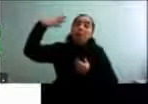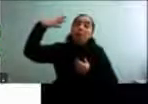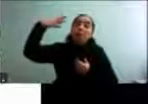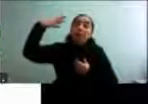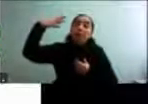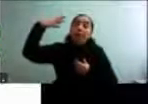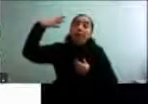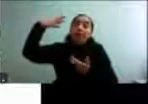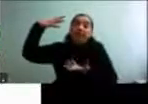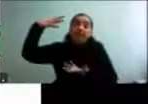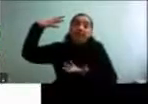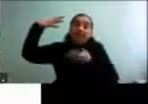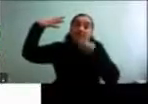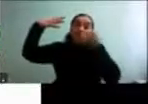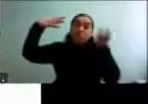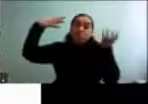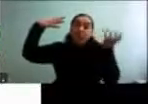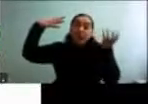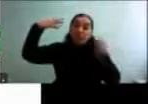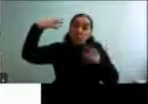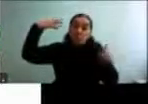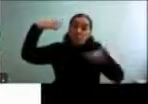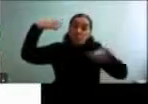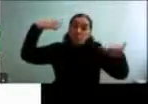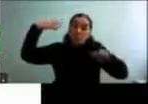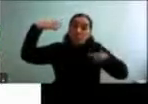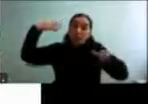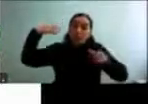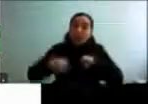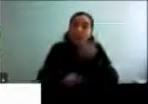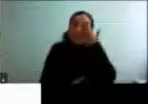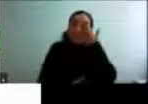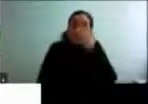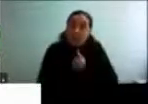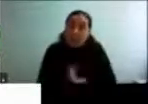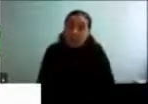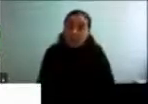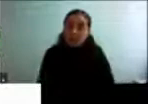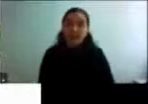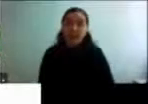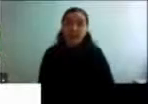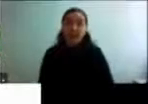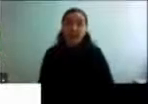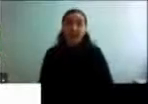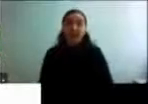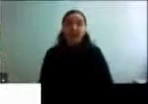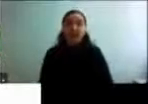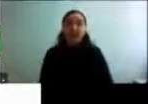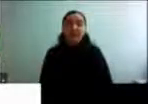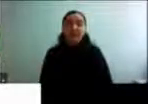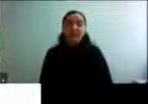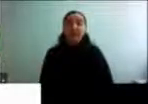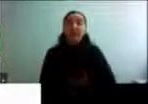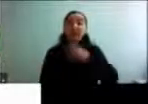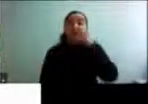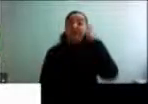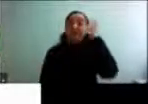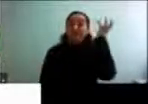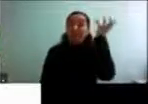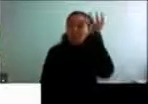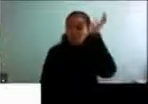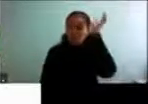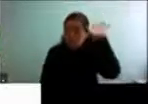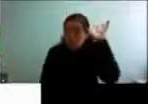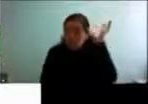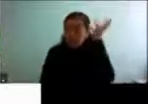efectivamente nos vamos a ponernos mal, como dice el título del webinar, ¿no? Y esto que la madurez se construya y que cada